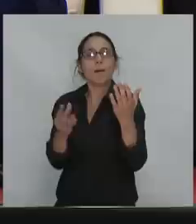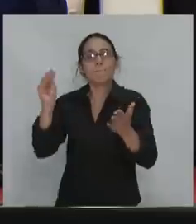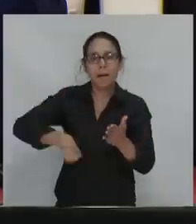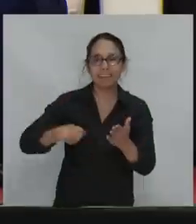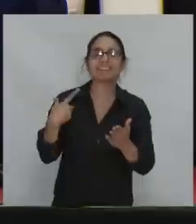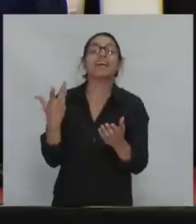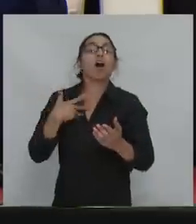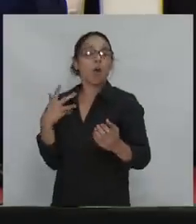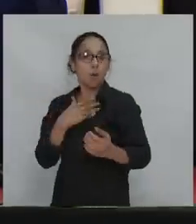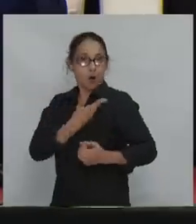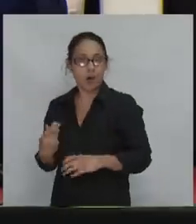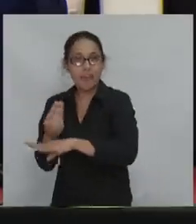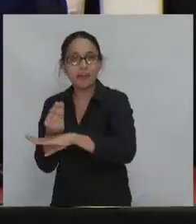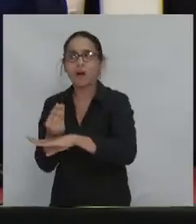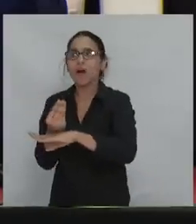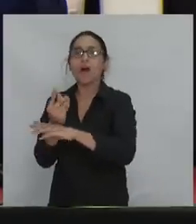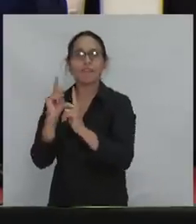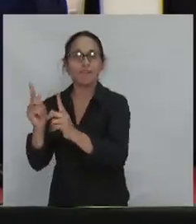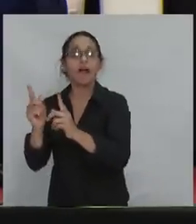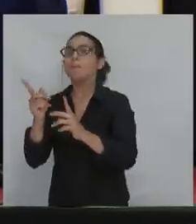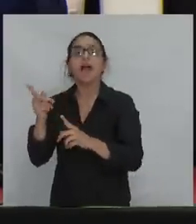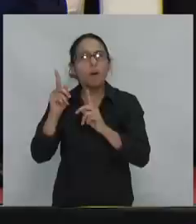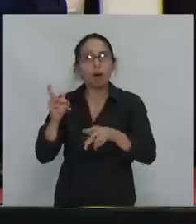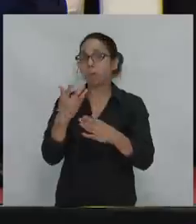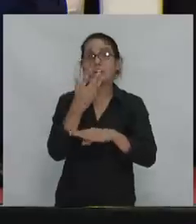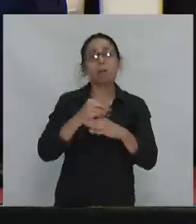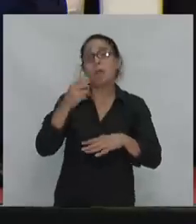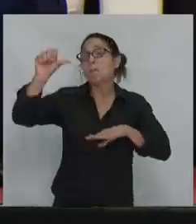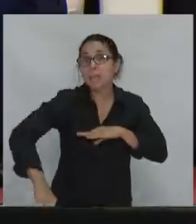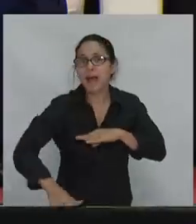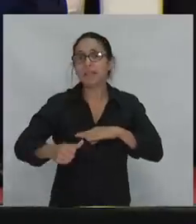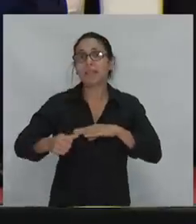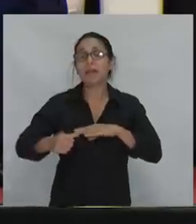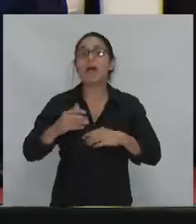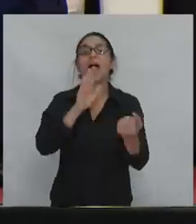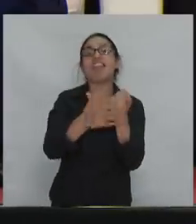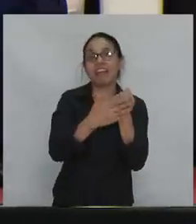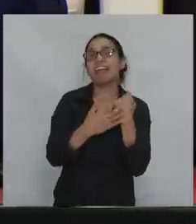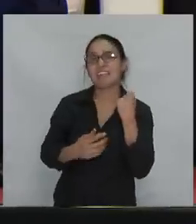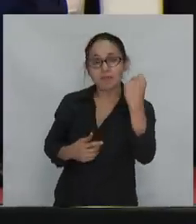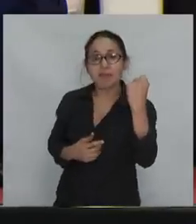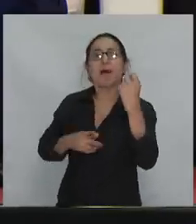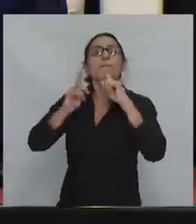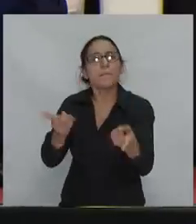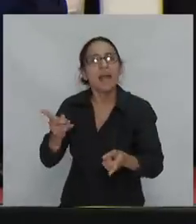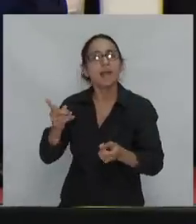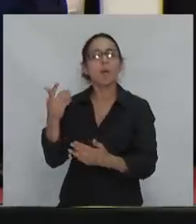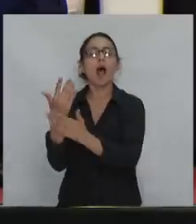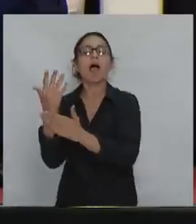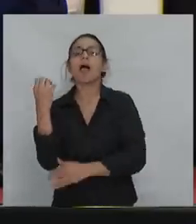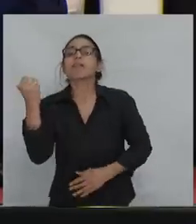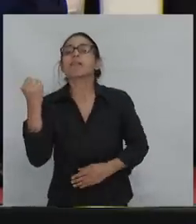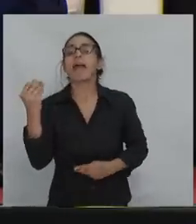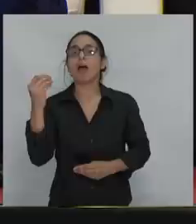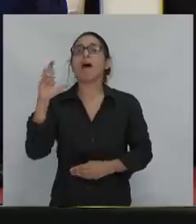la diplomacia, la jerarquía de algunas iglesias. Ahí tenemos un problema de fondo y es ver cuál es el Estado que